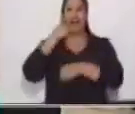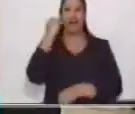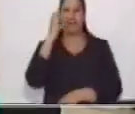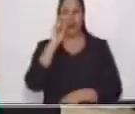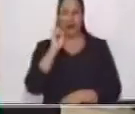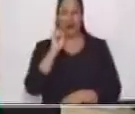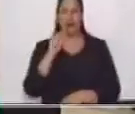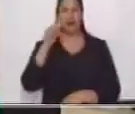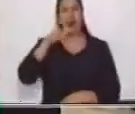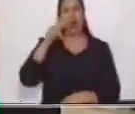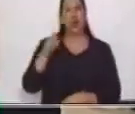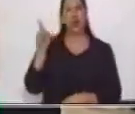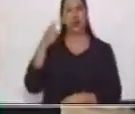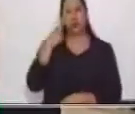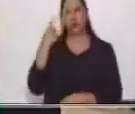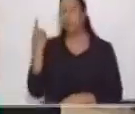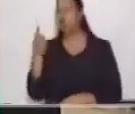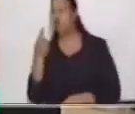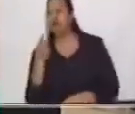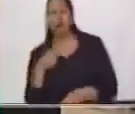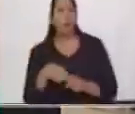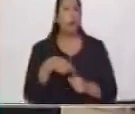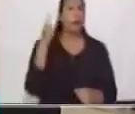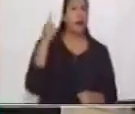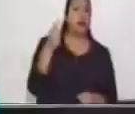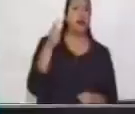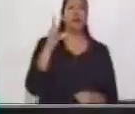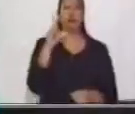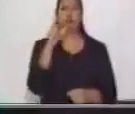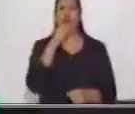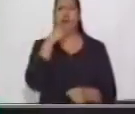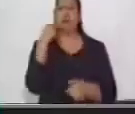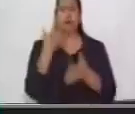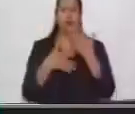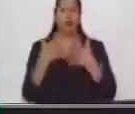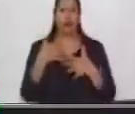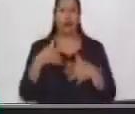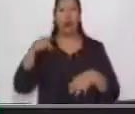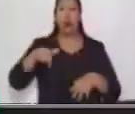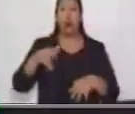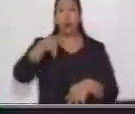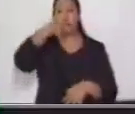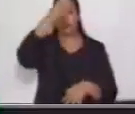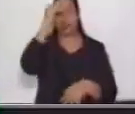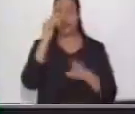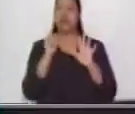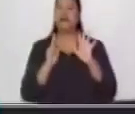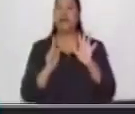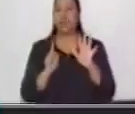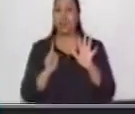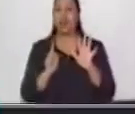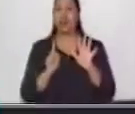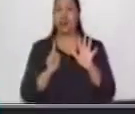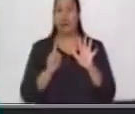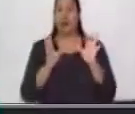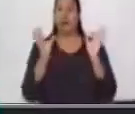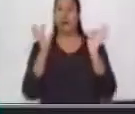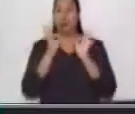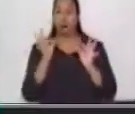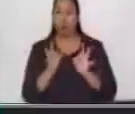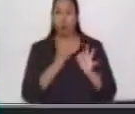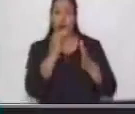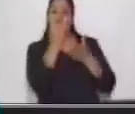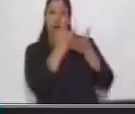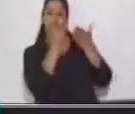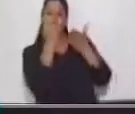¿Me vas a ayudar a encontrar? Hoy vamos a aprender seis recursos gráficos. Y con nuestros crayones tú me